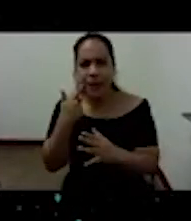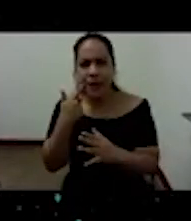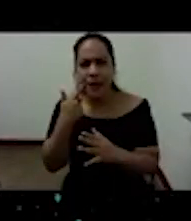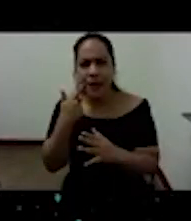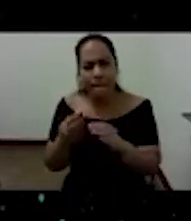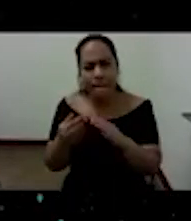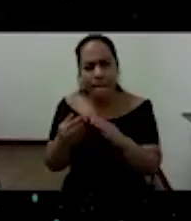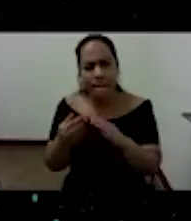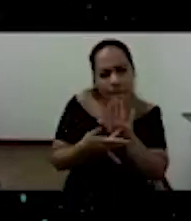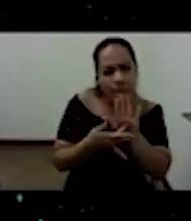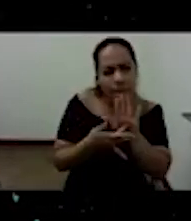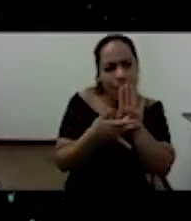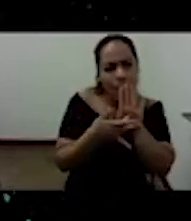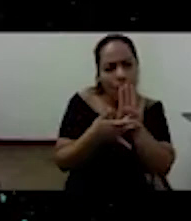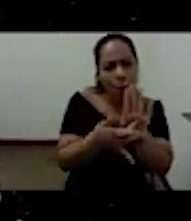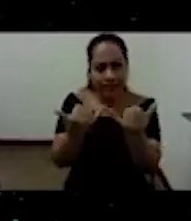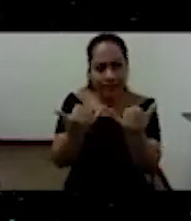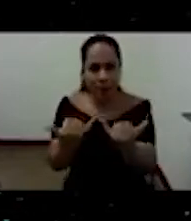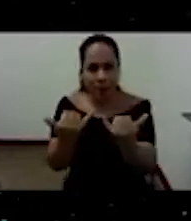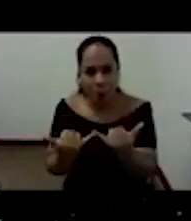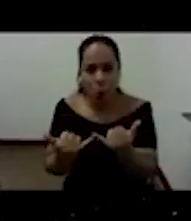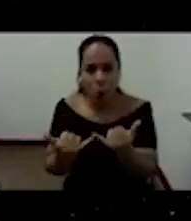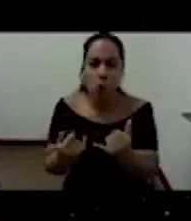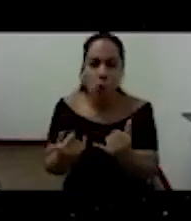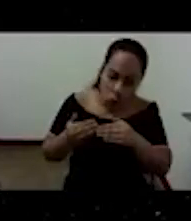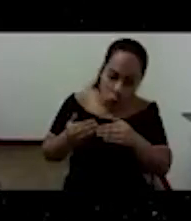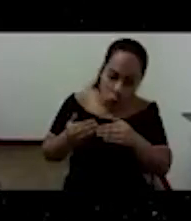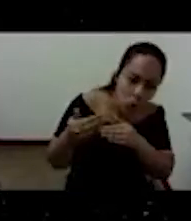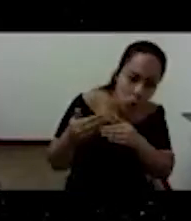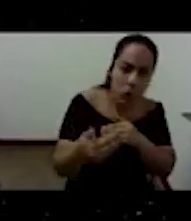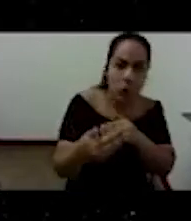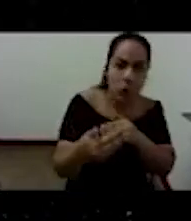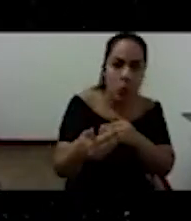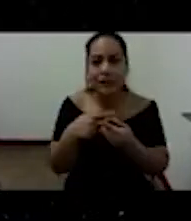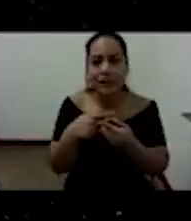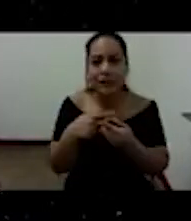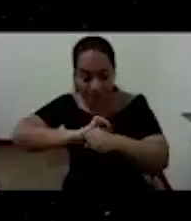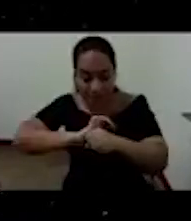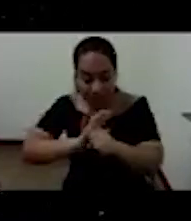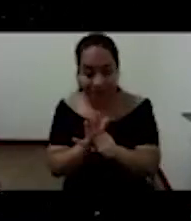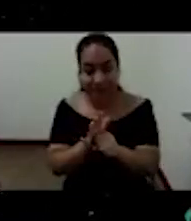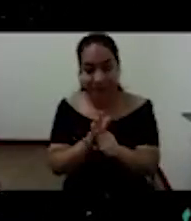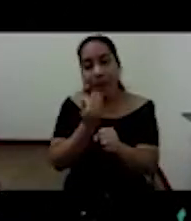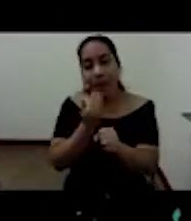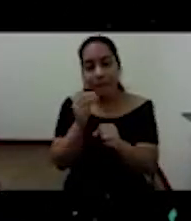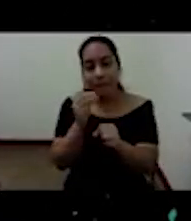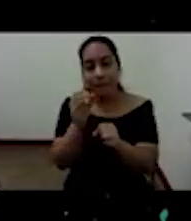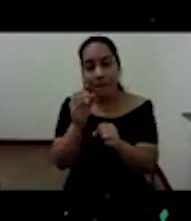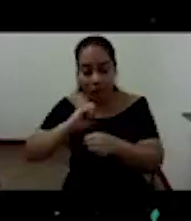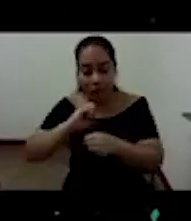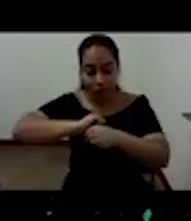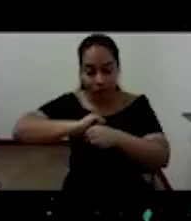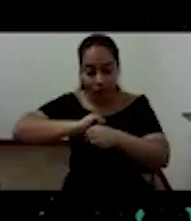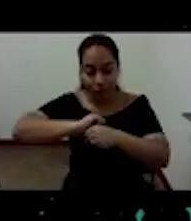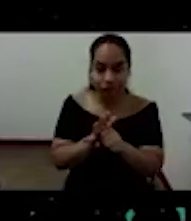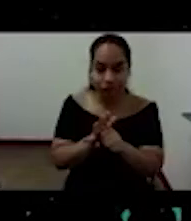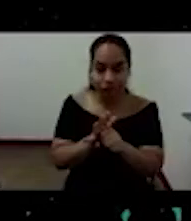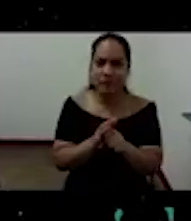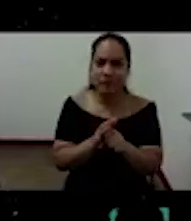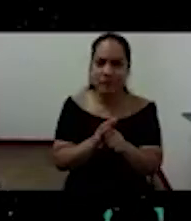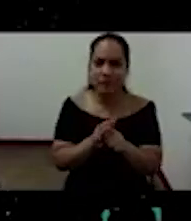hoy durante la pandemia es un cambio